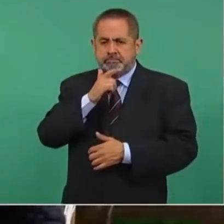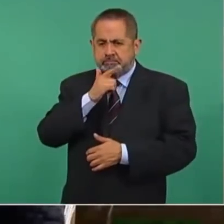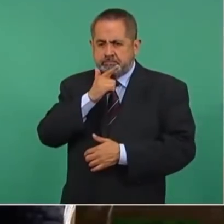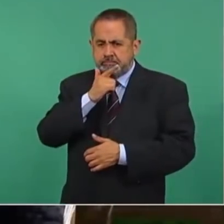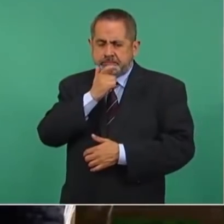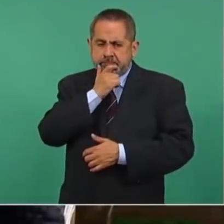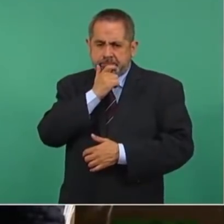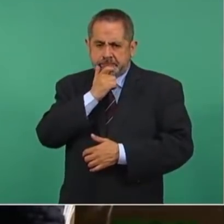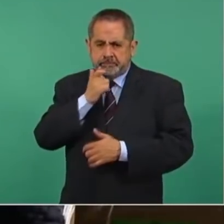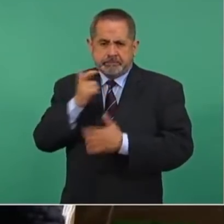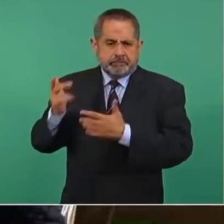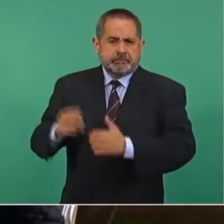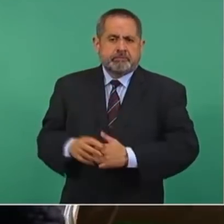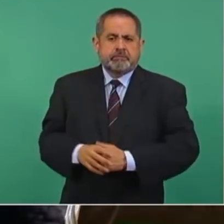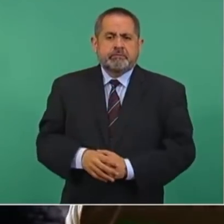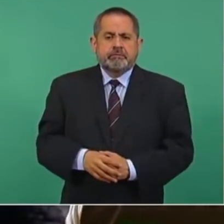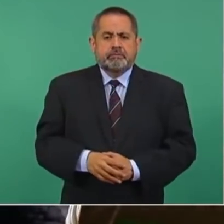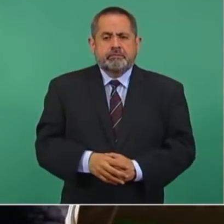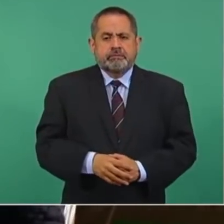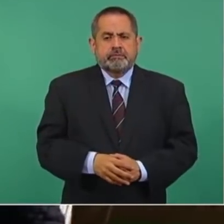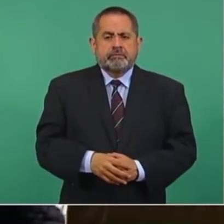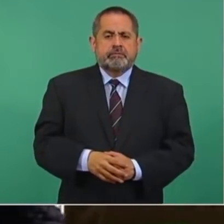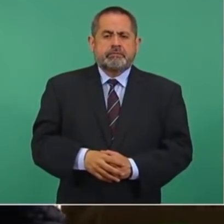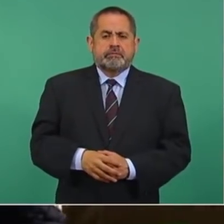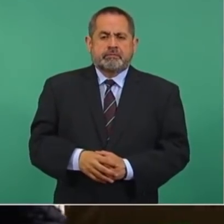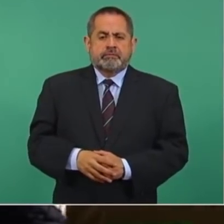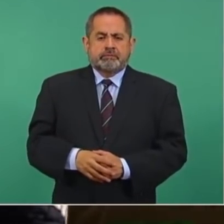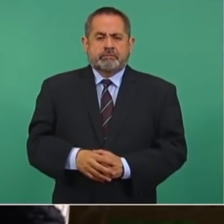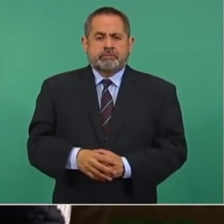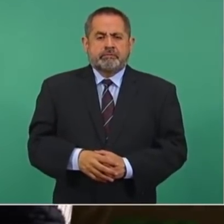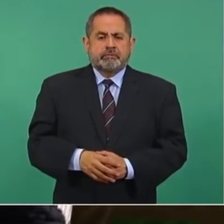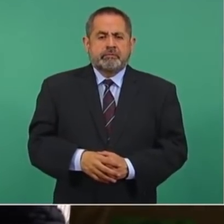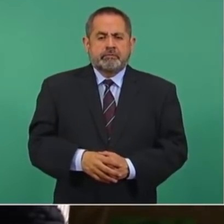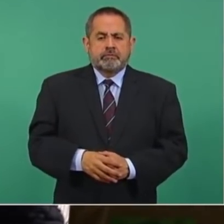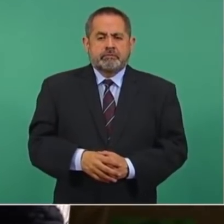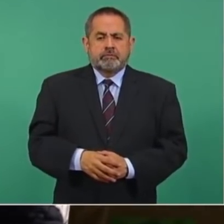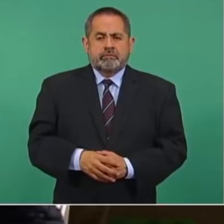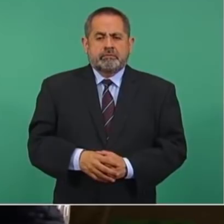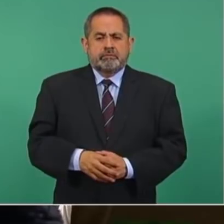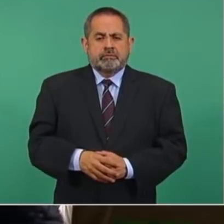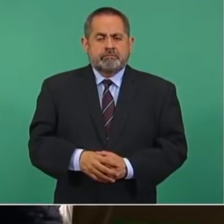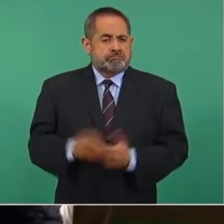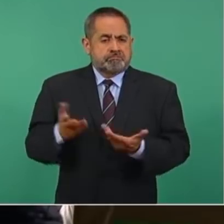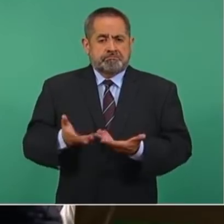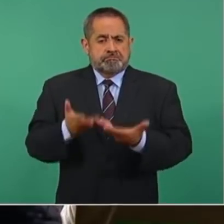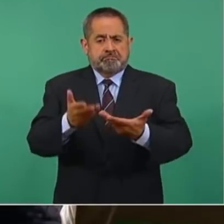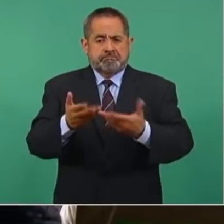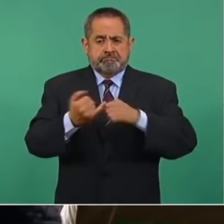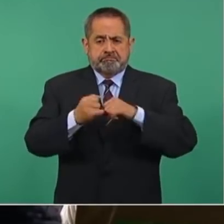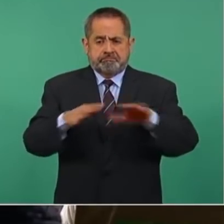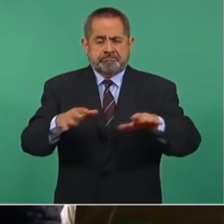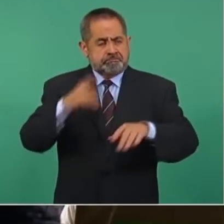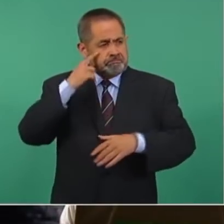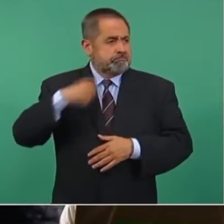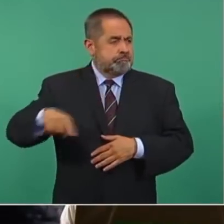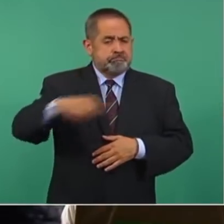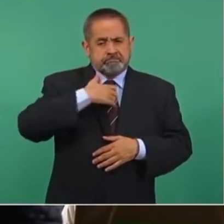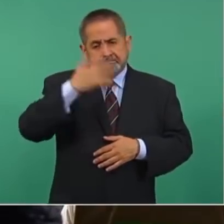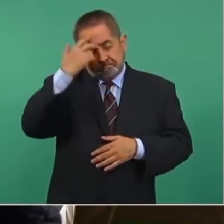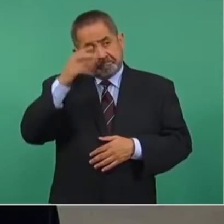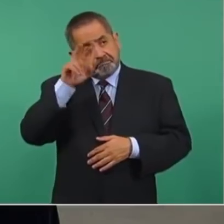Bueno, es la página dos, es la página uno y la página dos, que también se pone a disposición para ustedes.